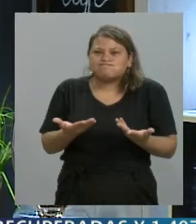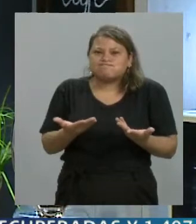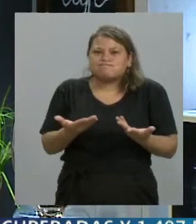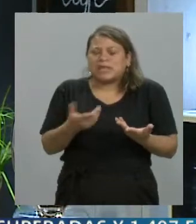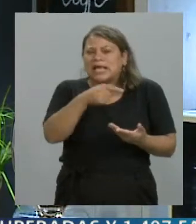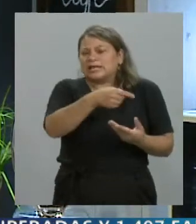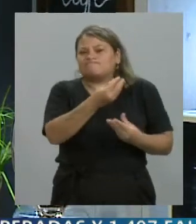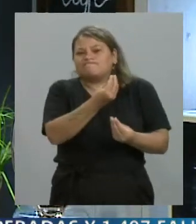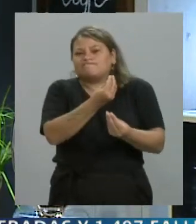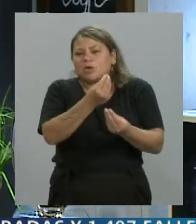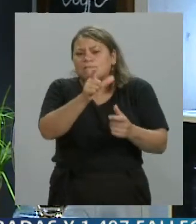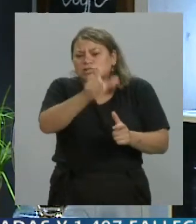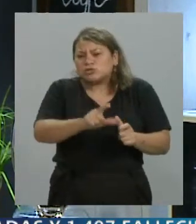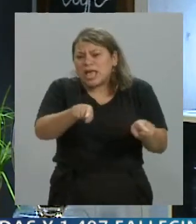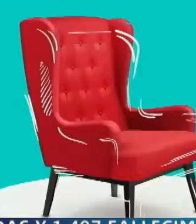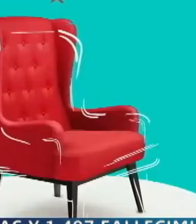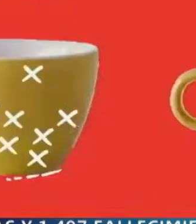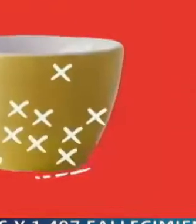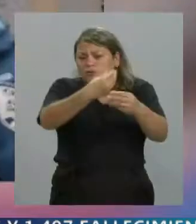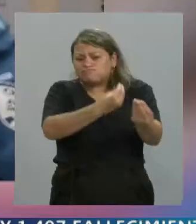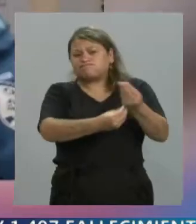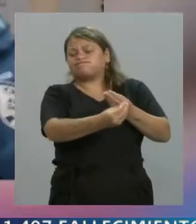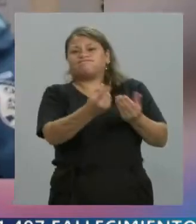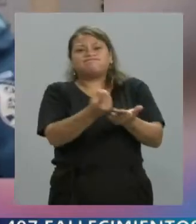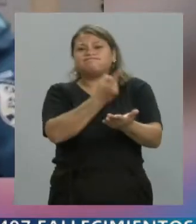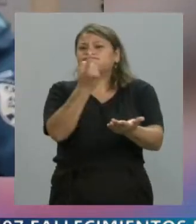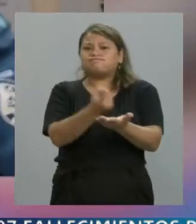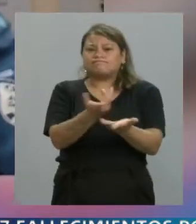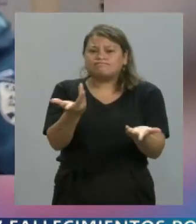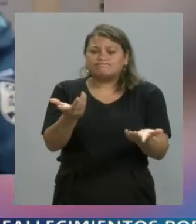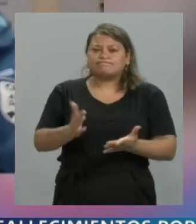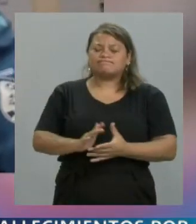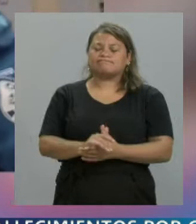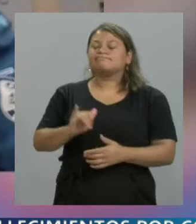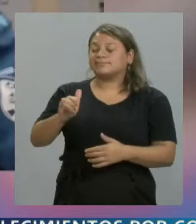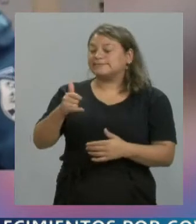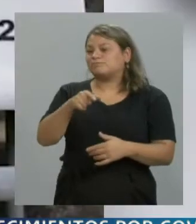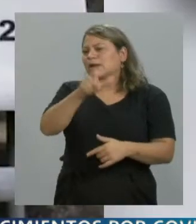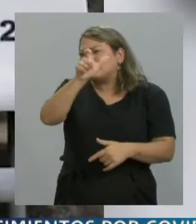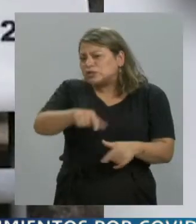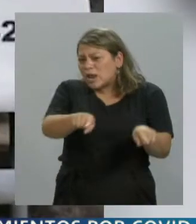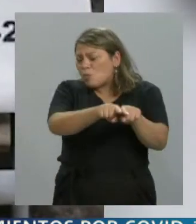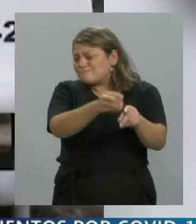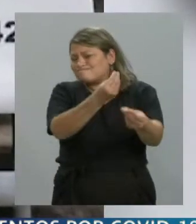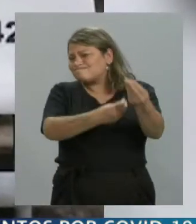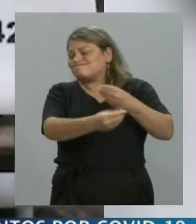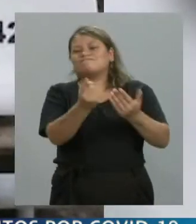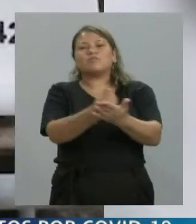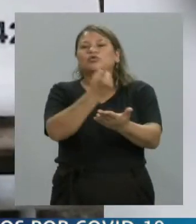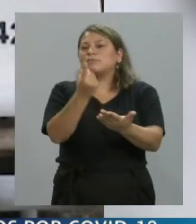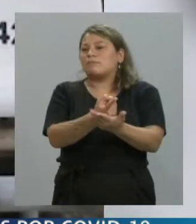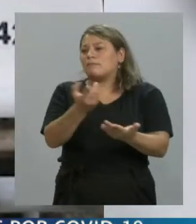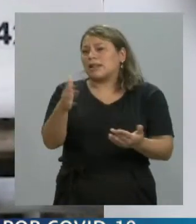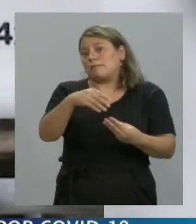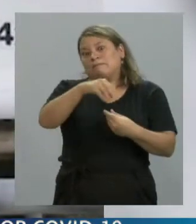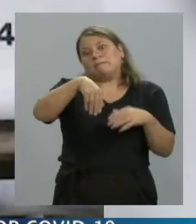irreemplazable, me imagino, para tu persona? Sí, indudablemente para todos, sobre todo